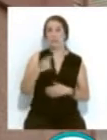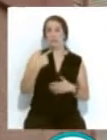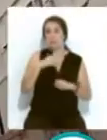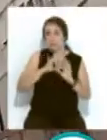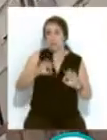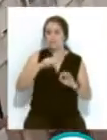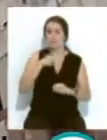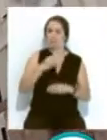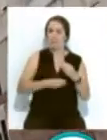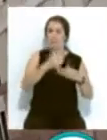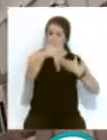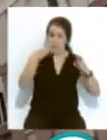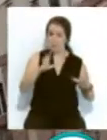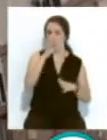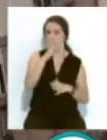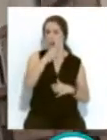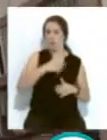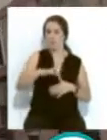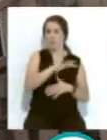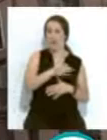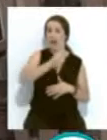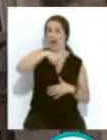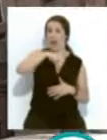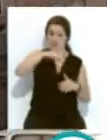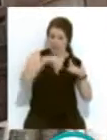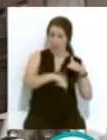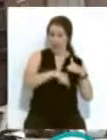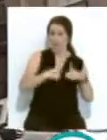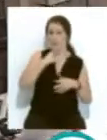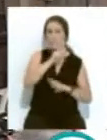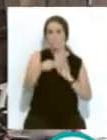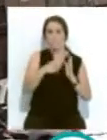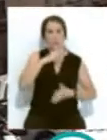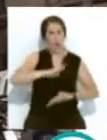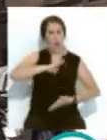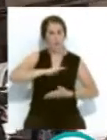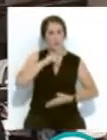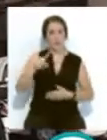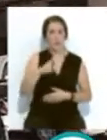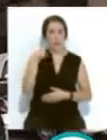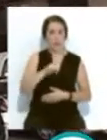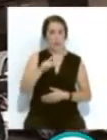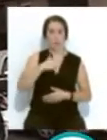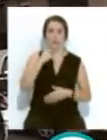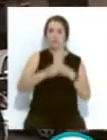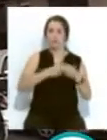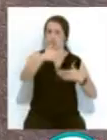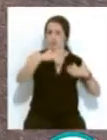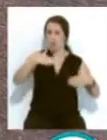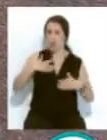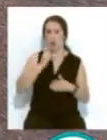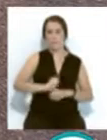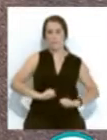se están instalando depósitos de agua en el Gran Aljibe... ...con capacidad para miles de litros que hasta ahora suministraba varios bloques de